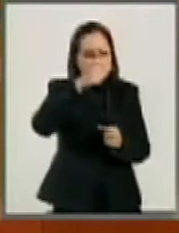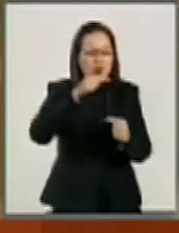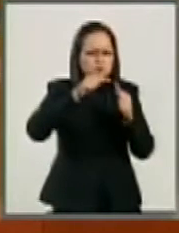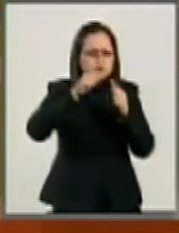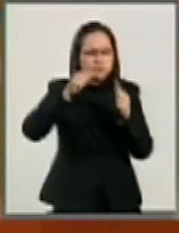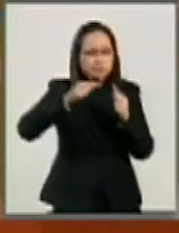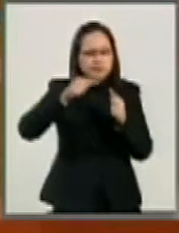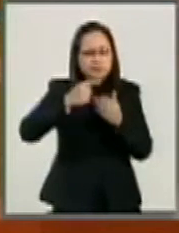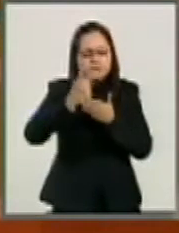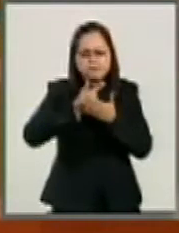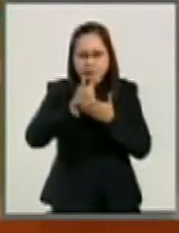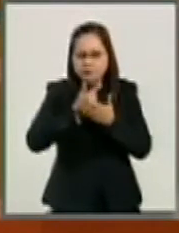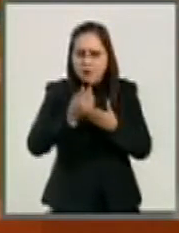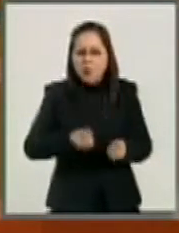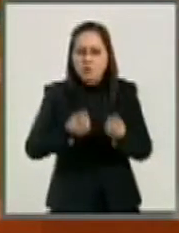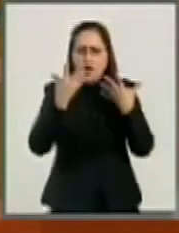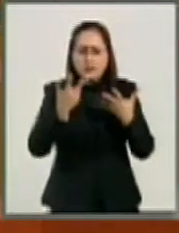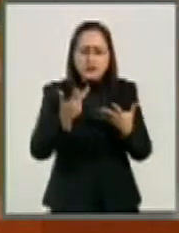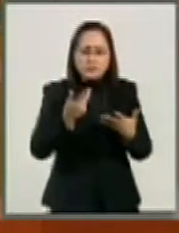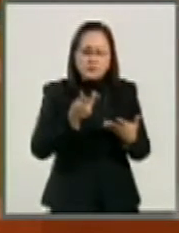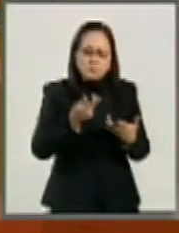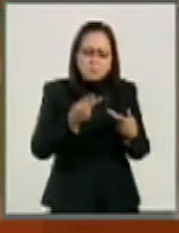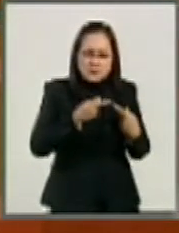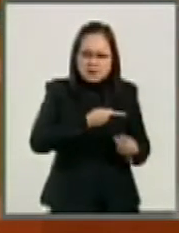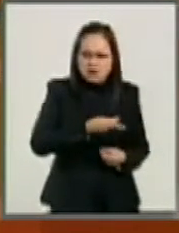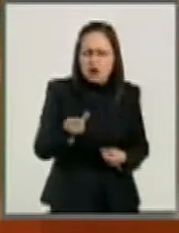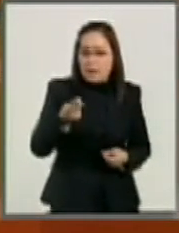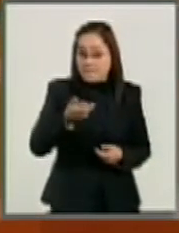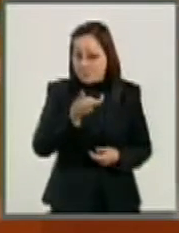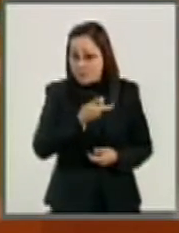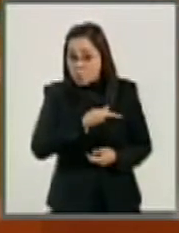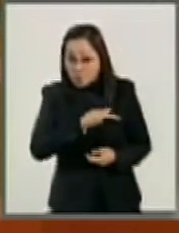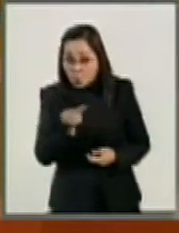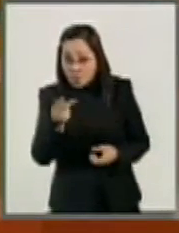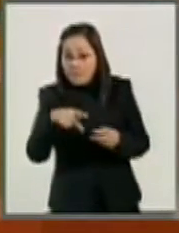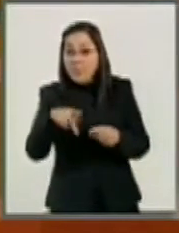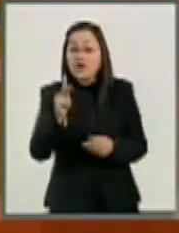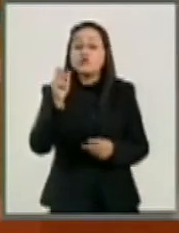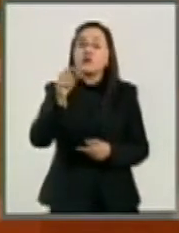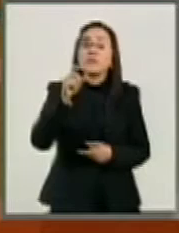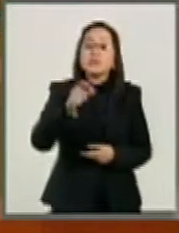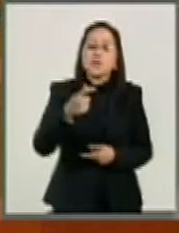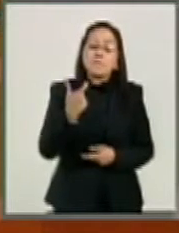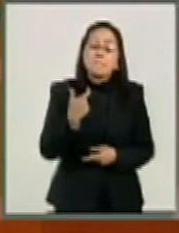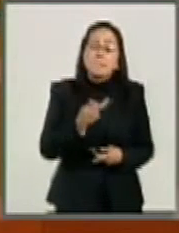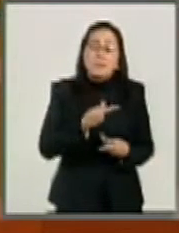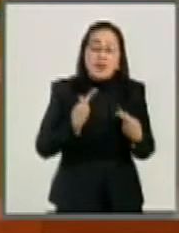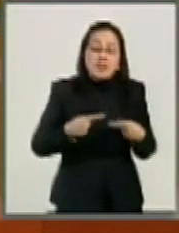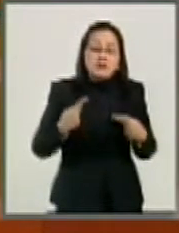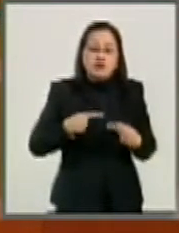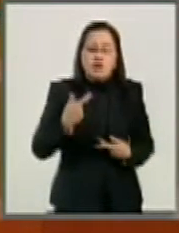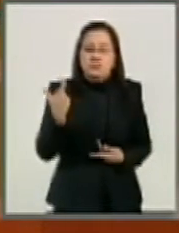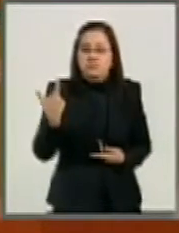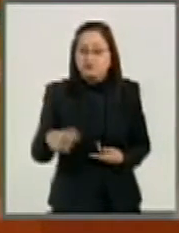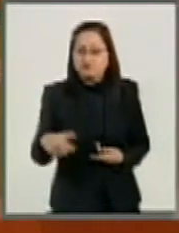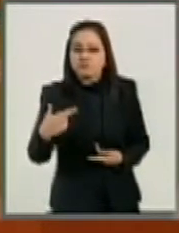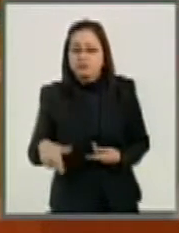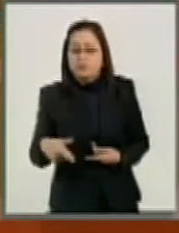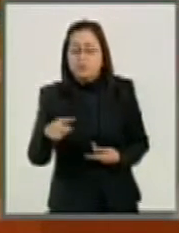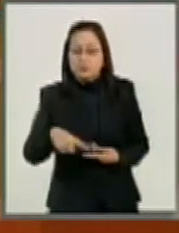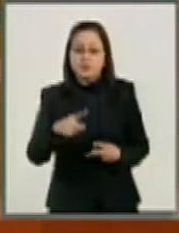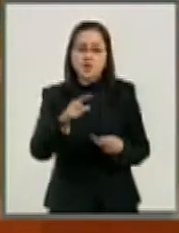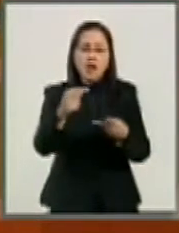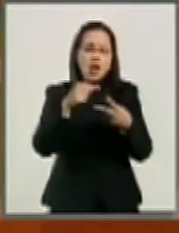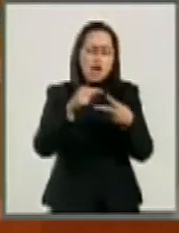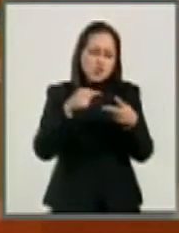acumulación de la riqueza. Los estudios más recientes elaborados por organismos como Oxfam